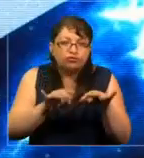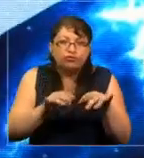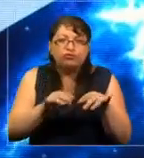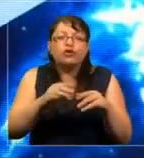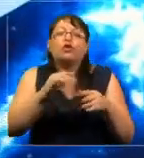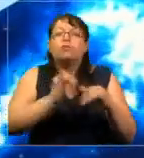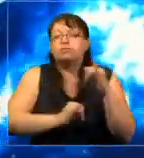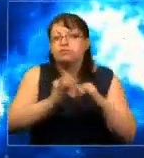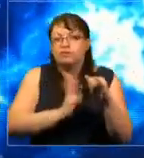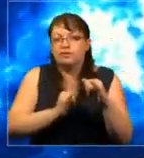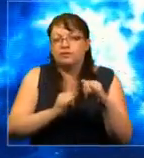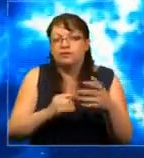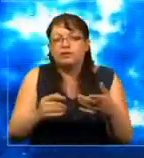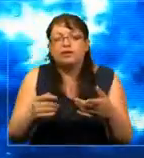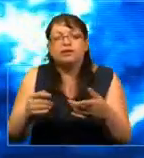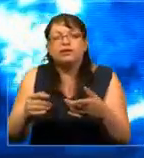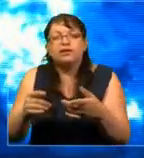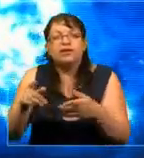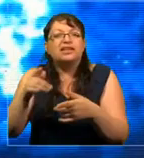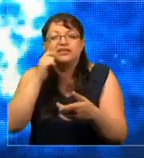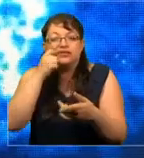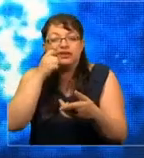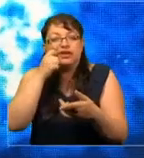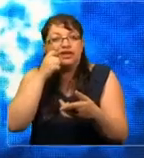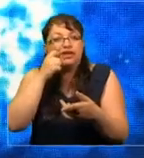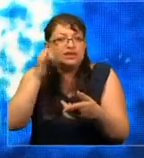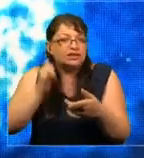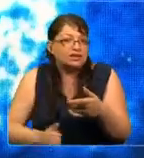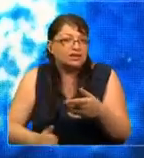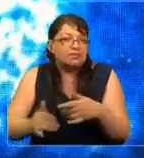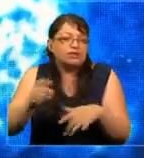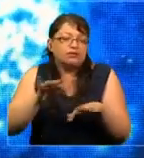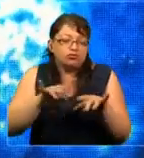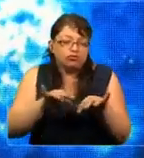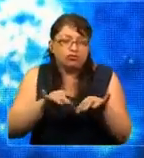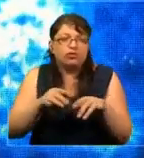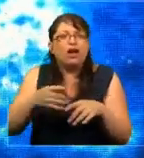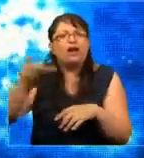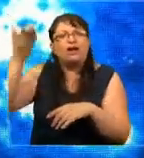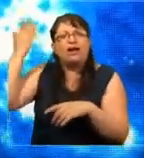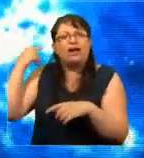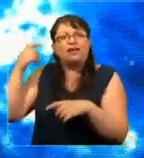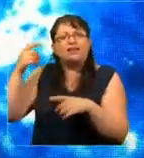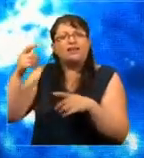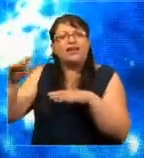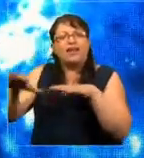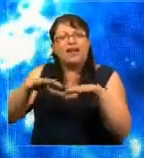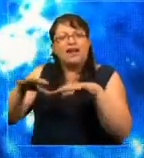en cierto, en una gran manera es digital nativo. En el pasado, la mayoría de las actividades de empoderamiento social